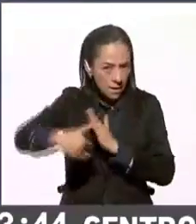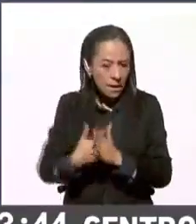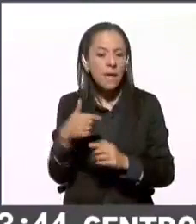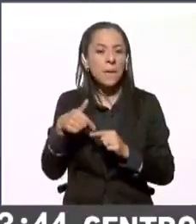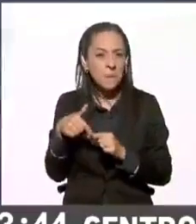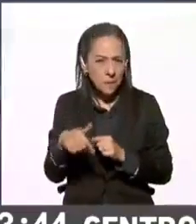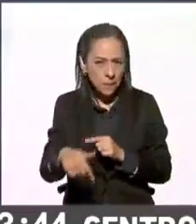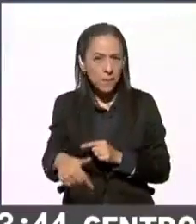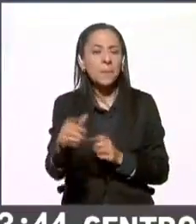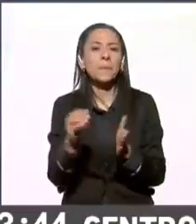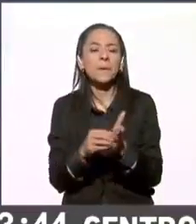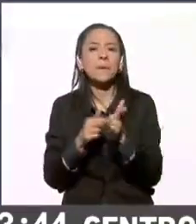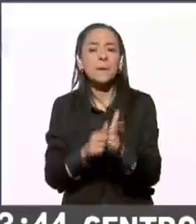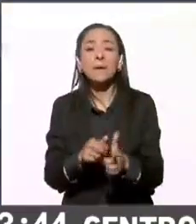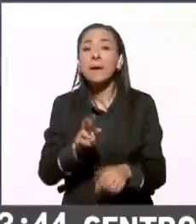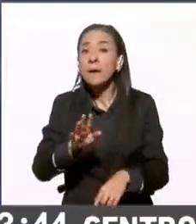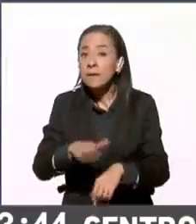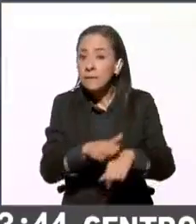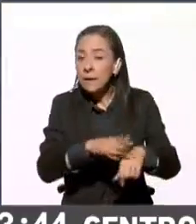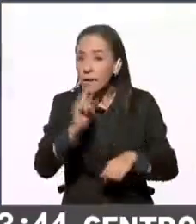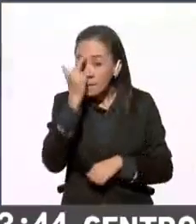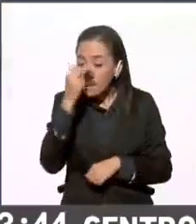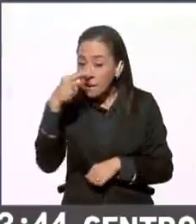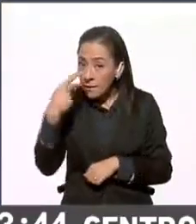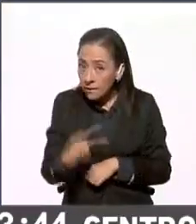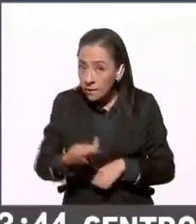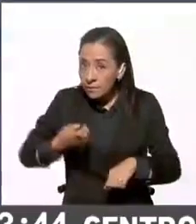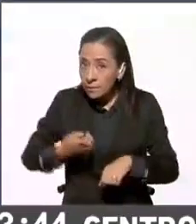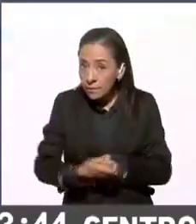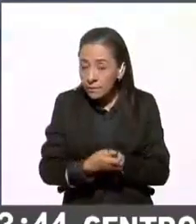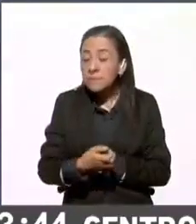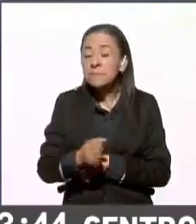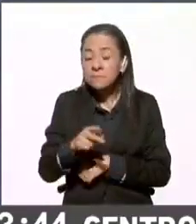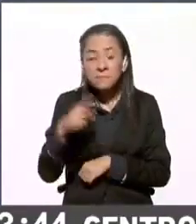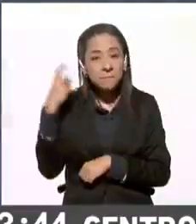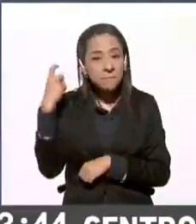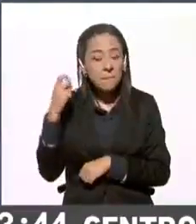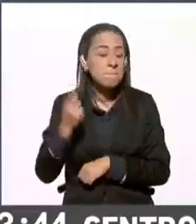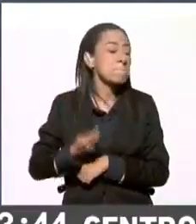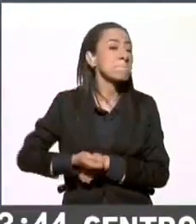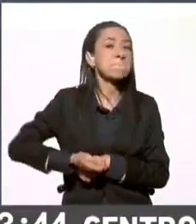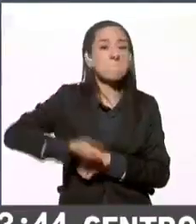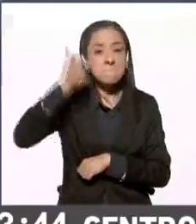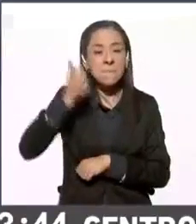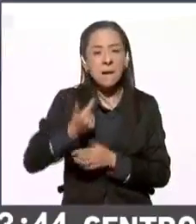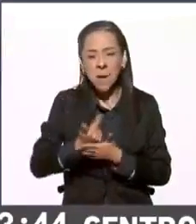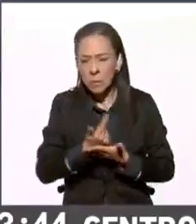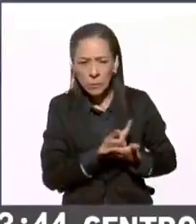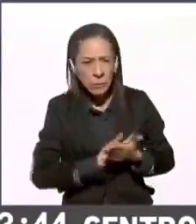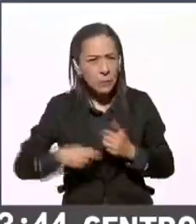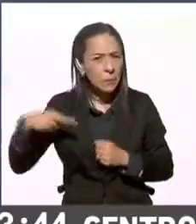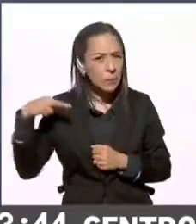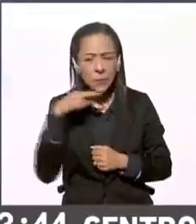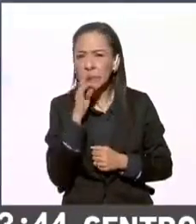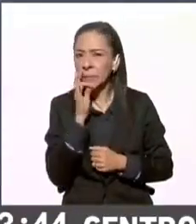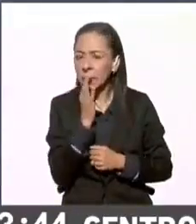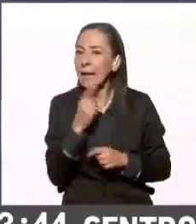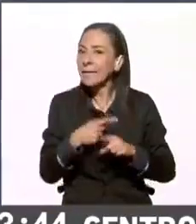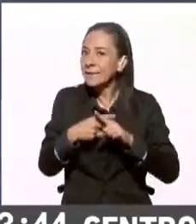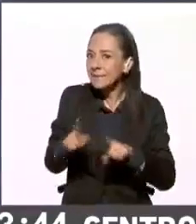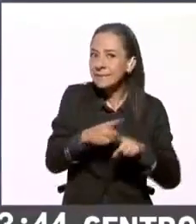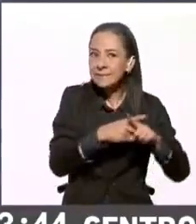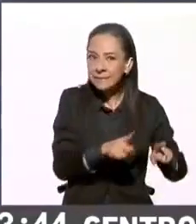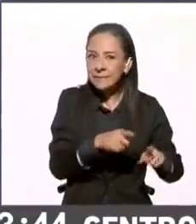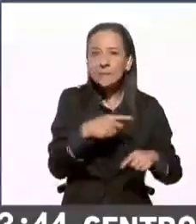Recordar también que esta es la primera vez que la entidad se da un conteo rápido de votos, es que es un ejercicio distinto, como ya lo decía, al